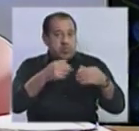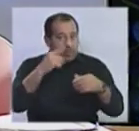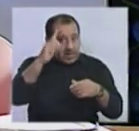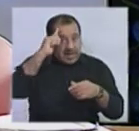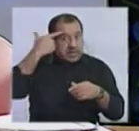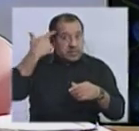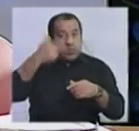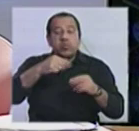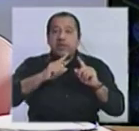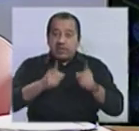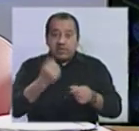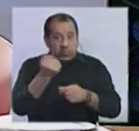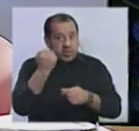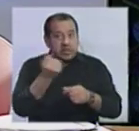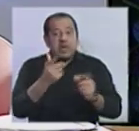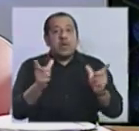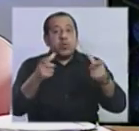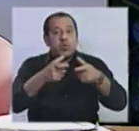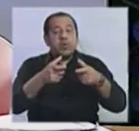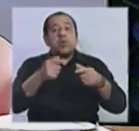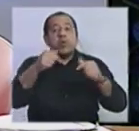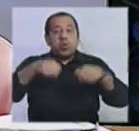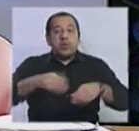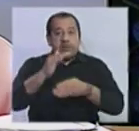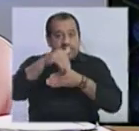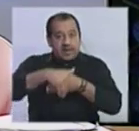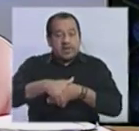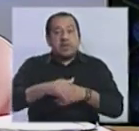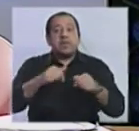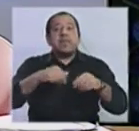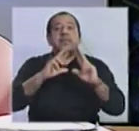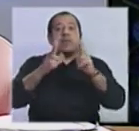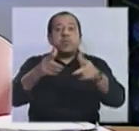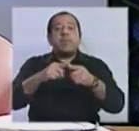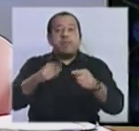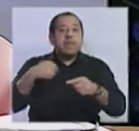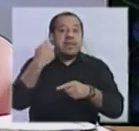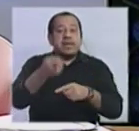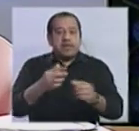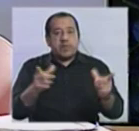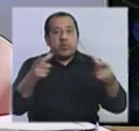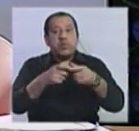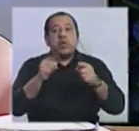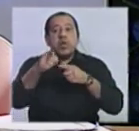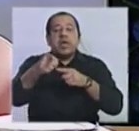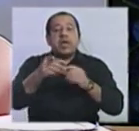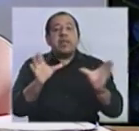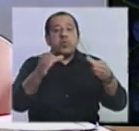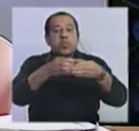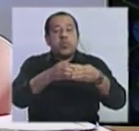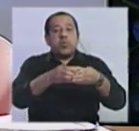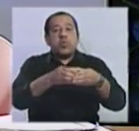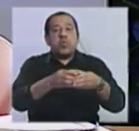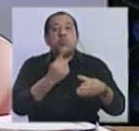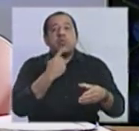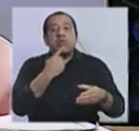son muy importantes. Su reunión con el equipo. Esta tarde comunicó que mañana tendrá una reunión en el Partido Colorado, a pedido de